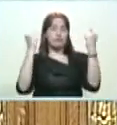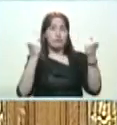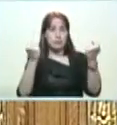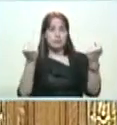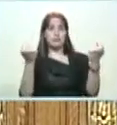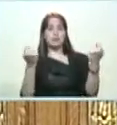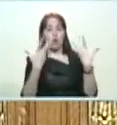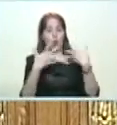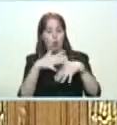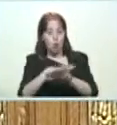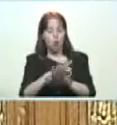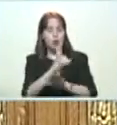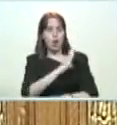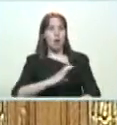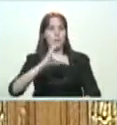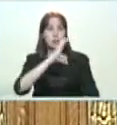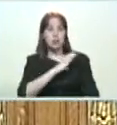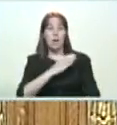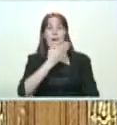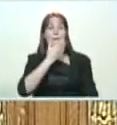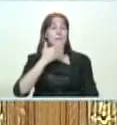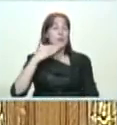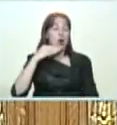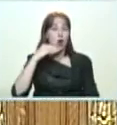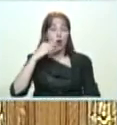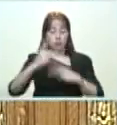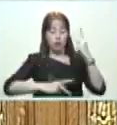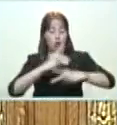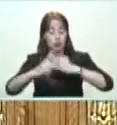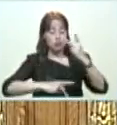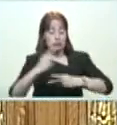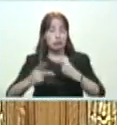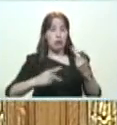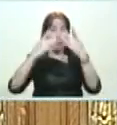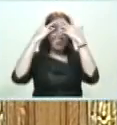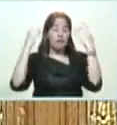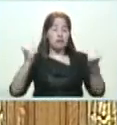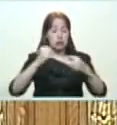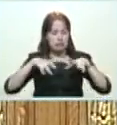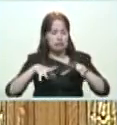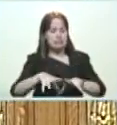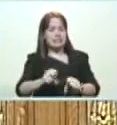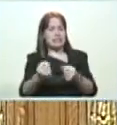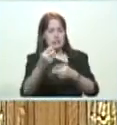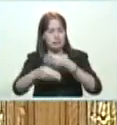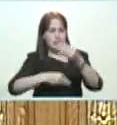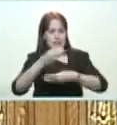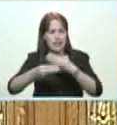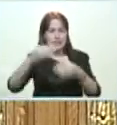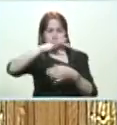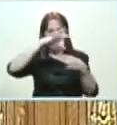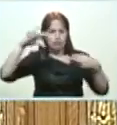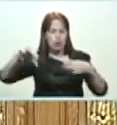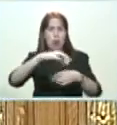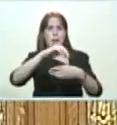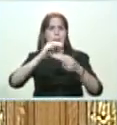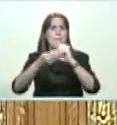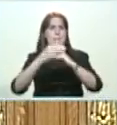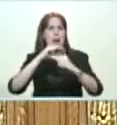y más allá, a lo mejor de los sectores productivos que con sus manos son capaces de sembrar la papa